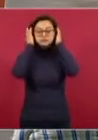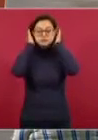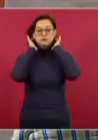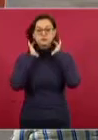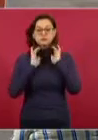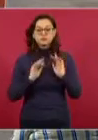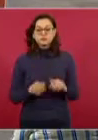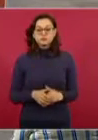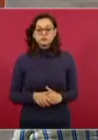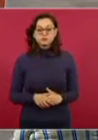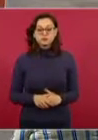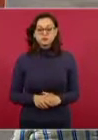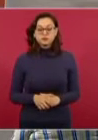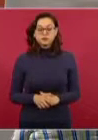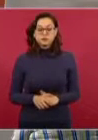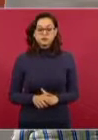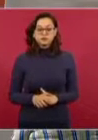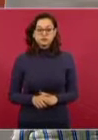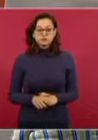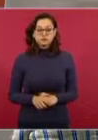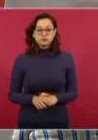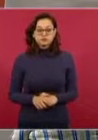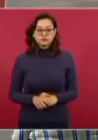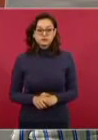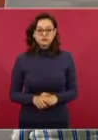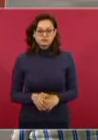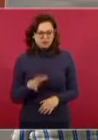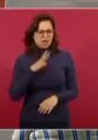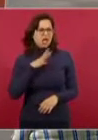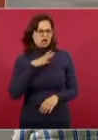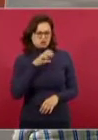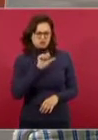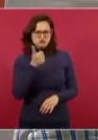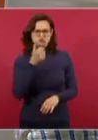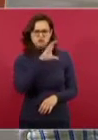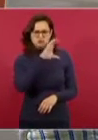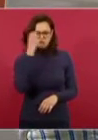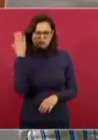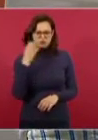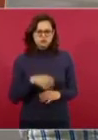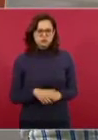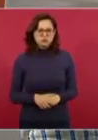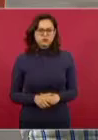¿Y no tienes más fotos? A ver.